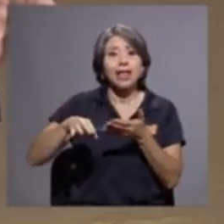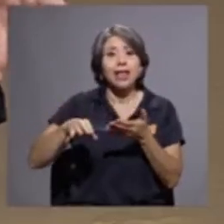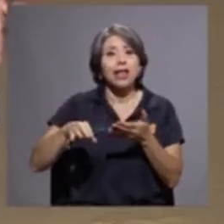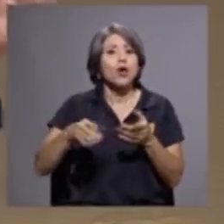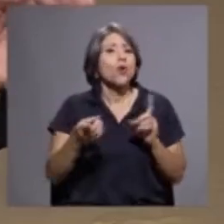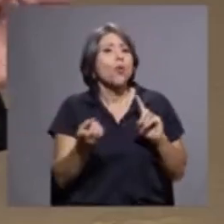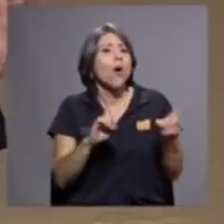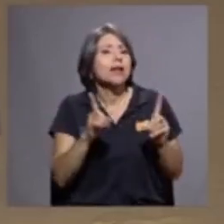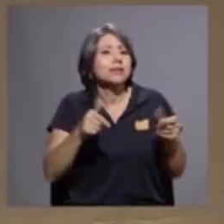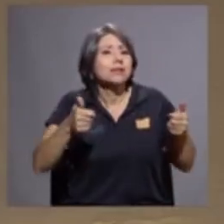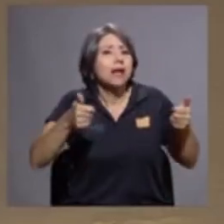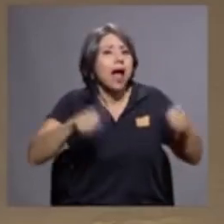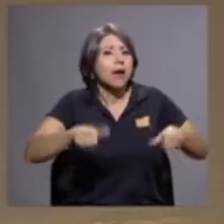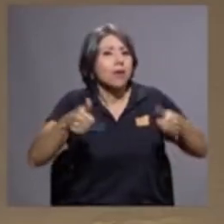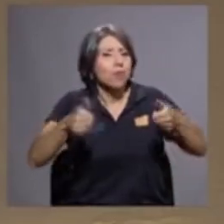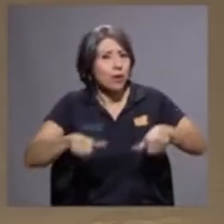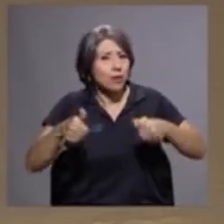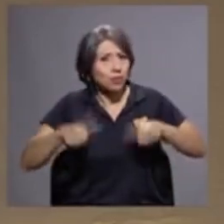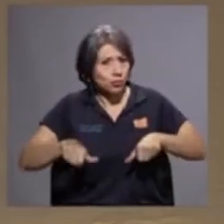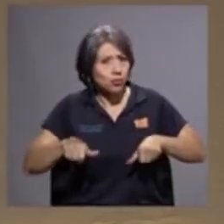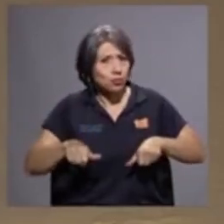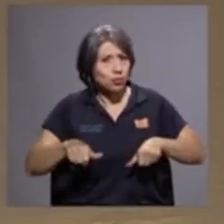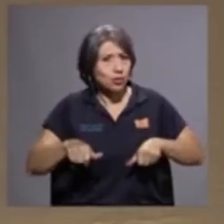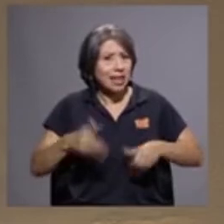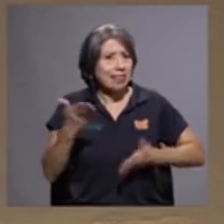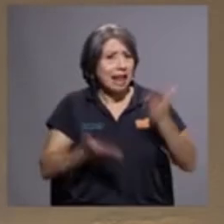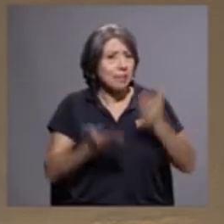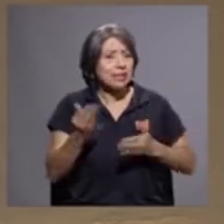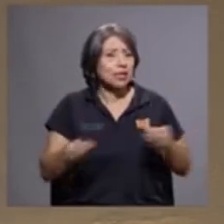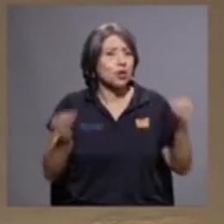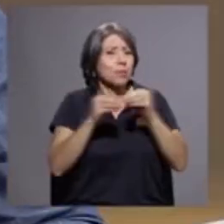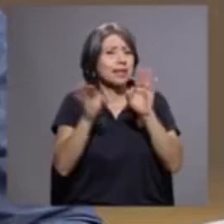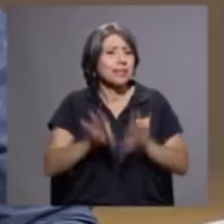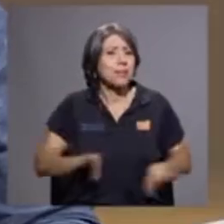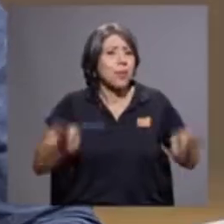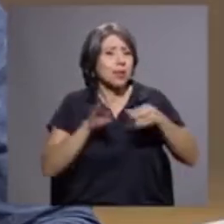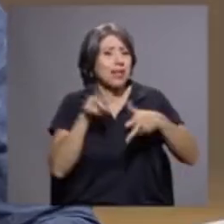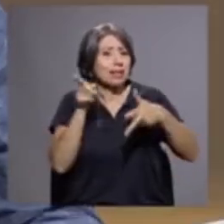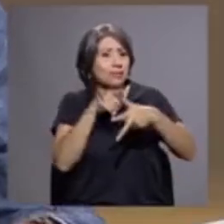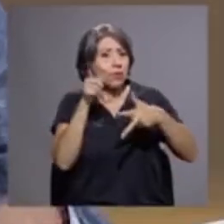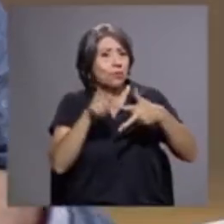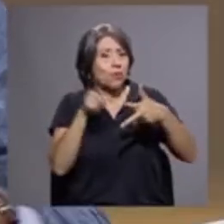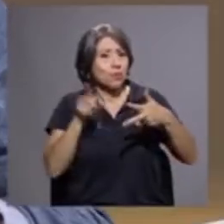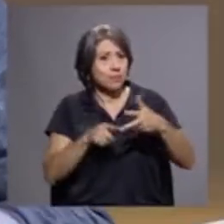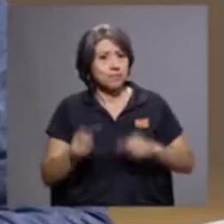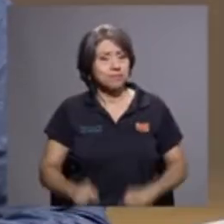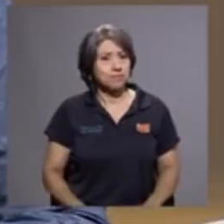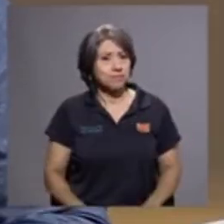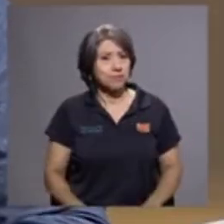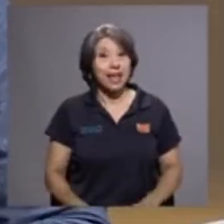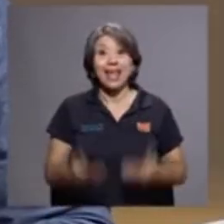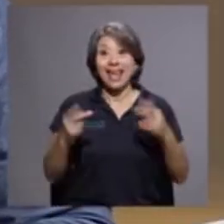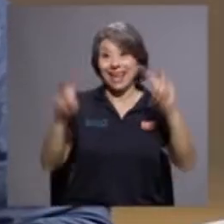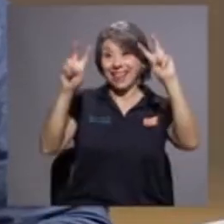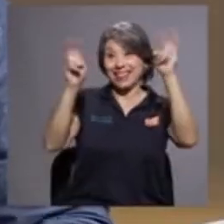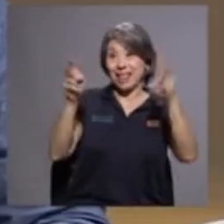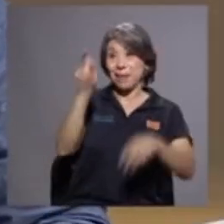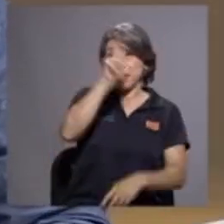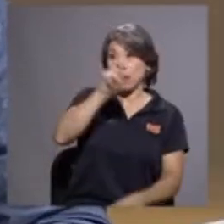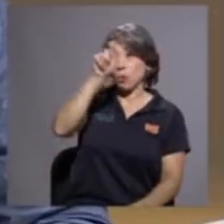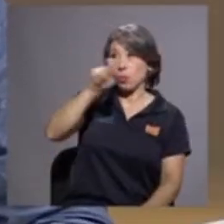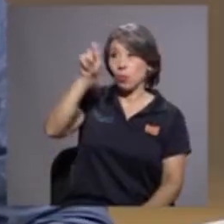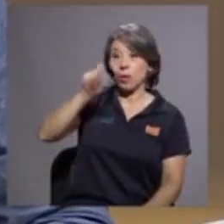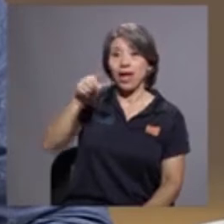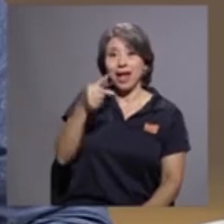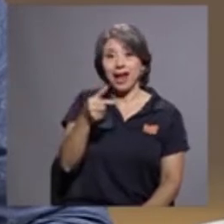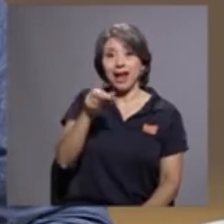¿Cuáles son los acuerdos, tal vez los tres más importantes? tres más importantes, en el tema de los grafitis, por ejemplo,